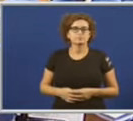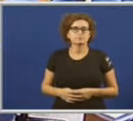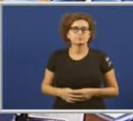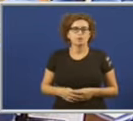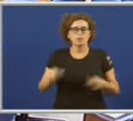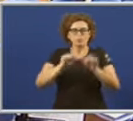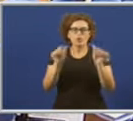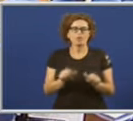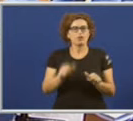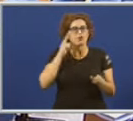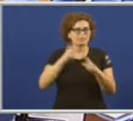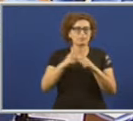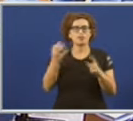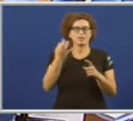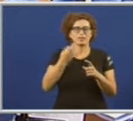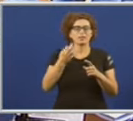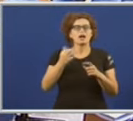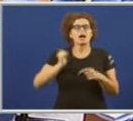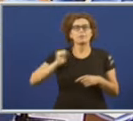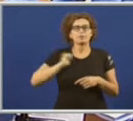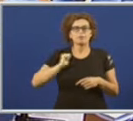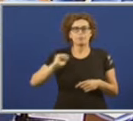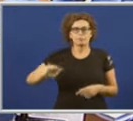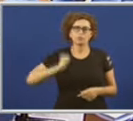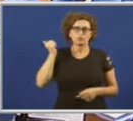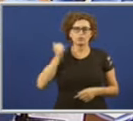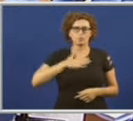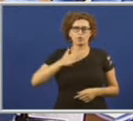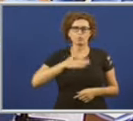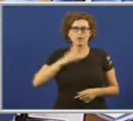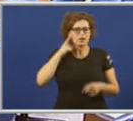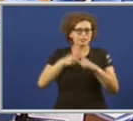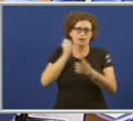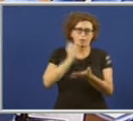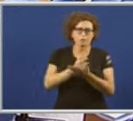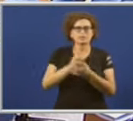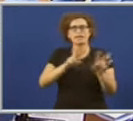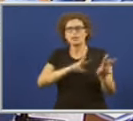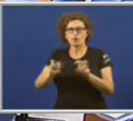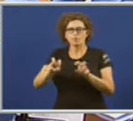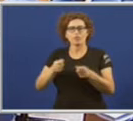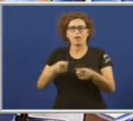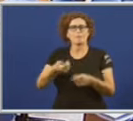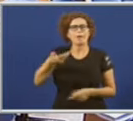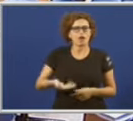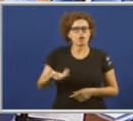Un modelo baseado no aproveitamento das potencialidades propias que aposten a inovación e na creación de valor engadido deixar de ser un mero